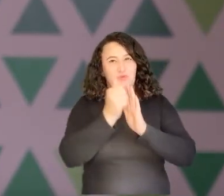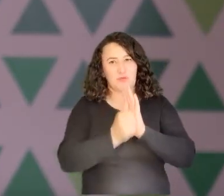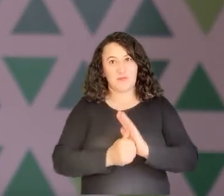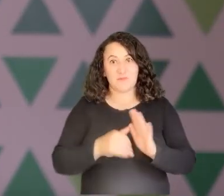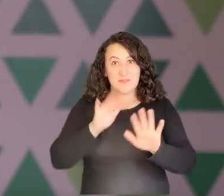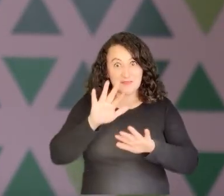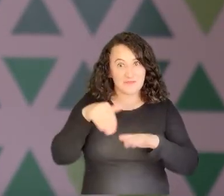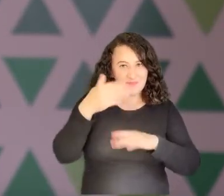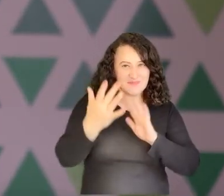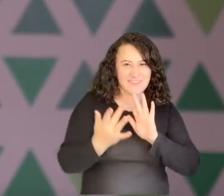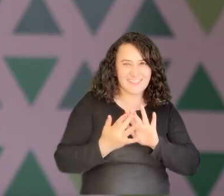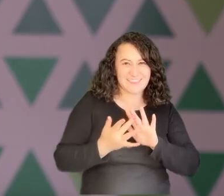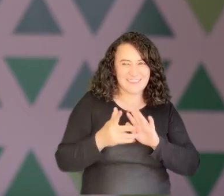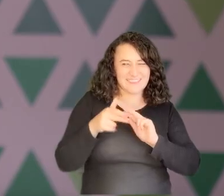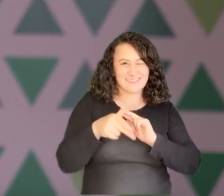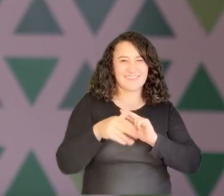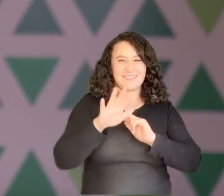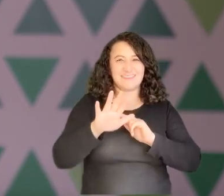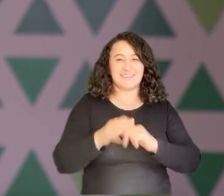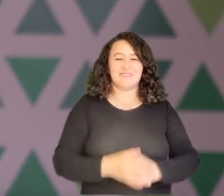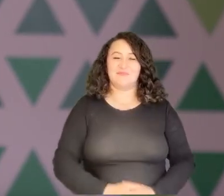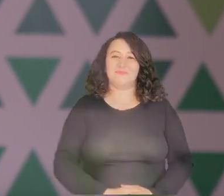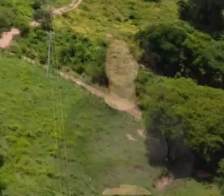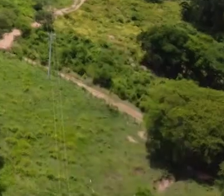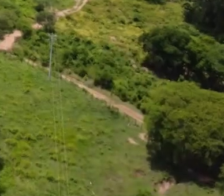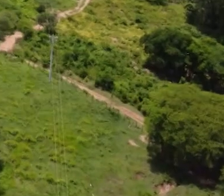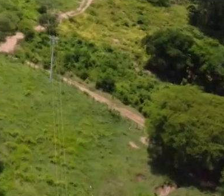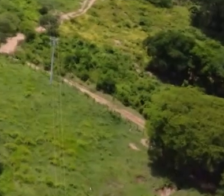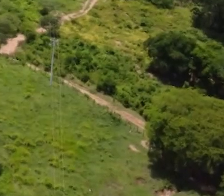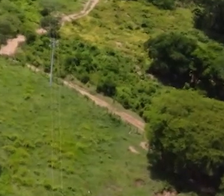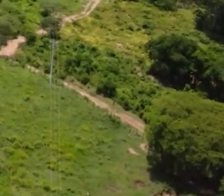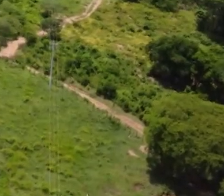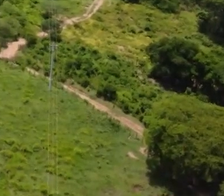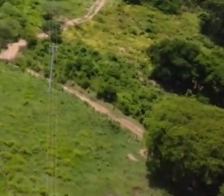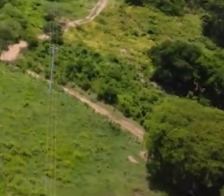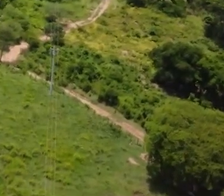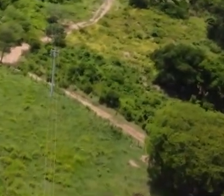regresamos después de esta pausa de mensajes institucionales. Gracias.